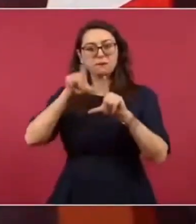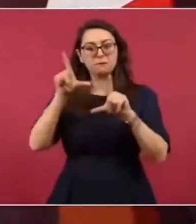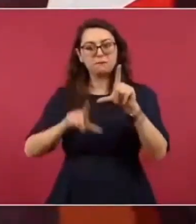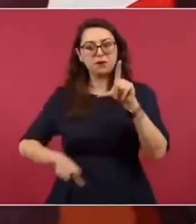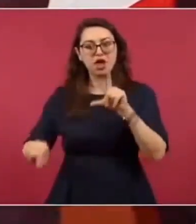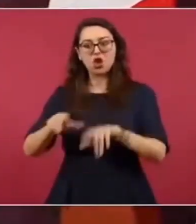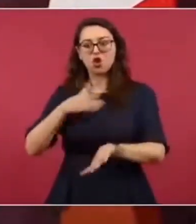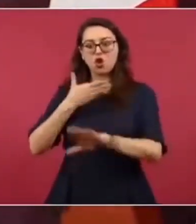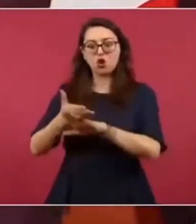y entonces, belaz Integral consideroUNDG que